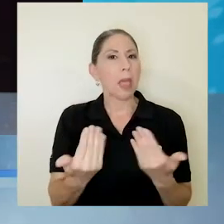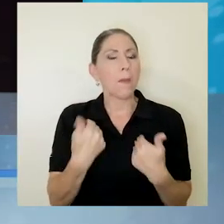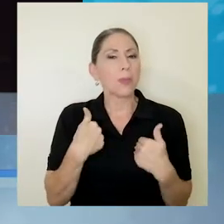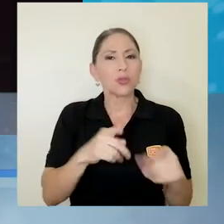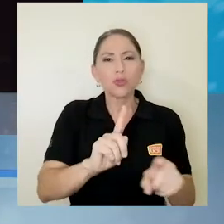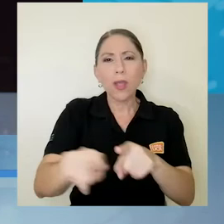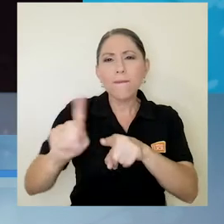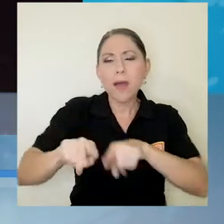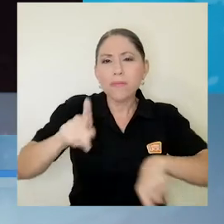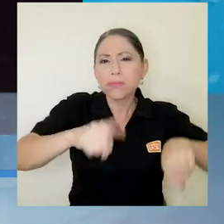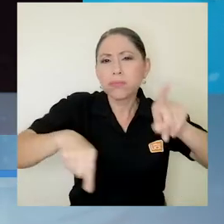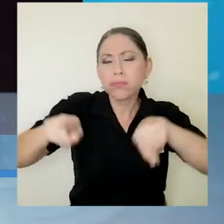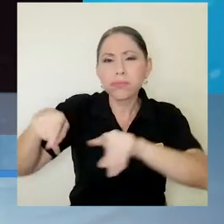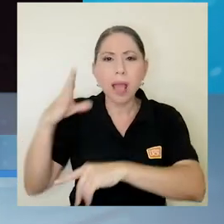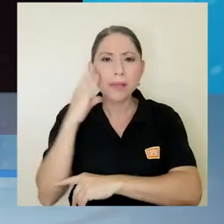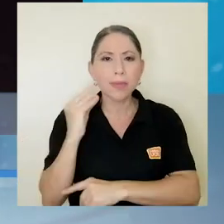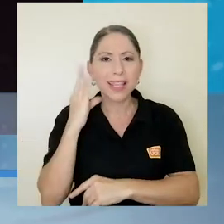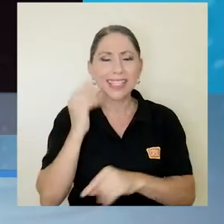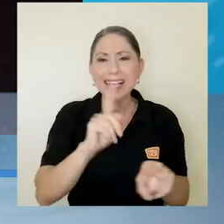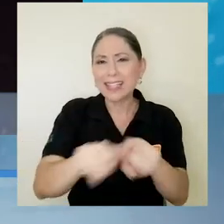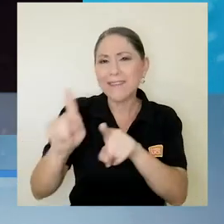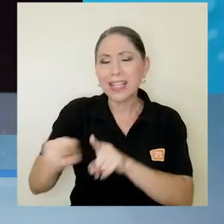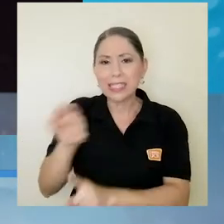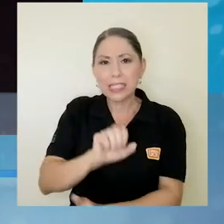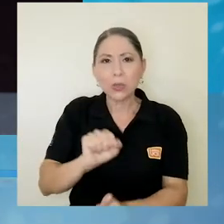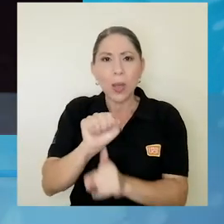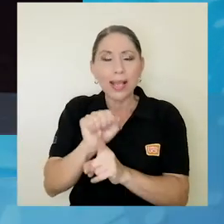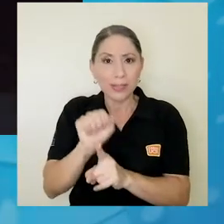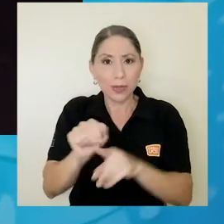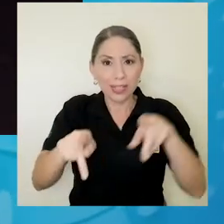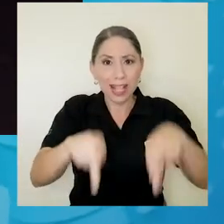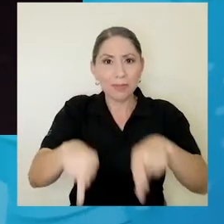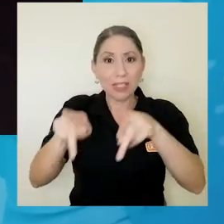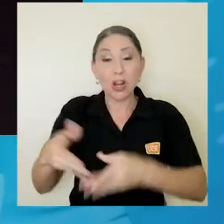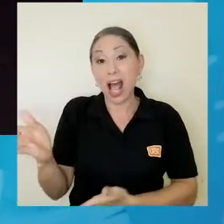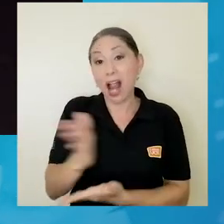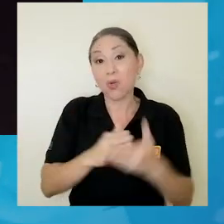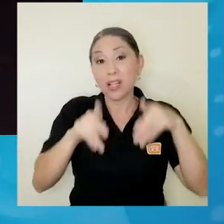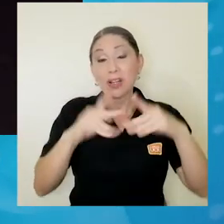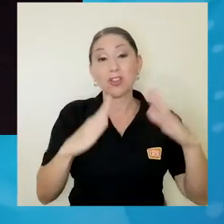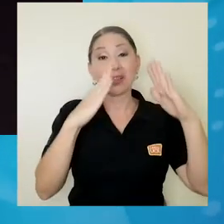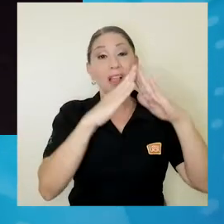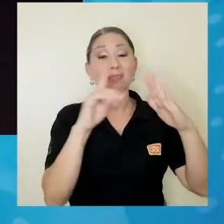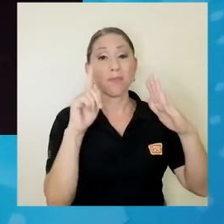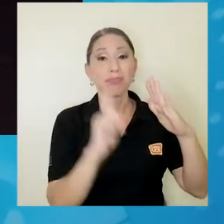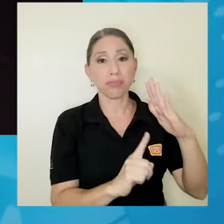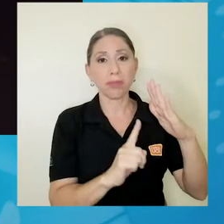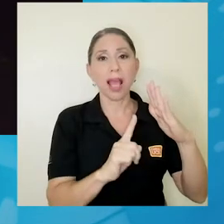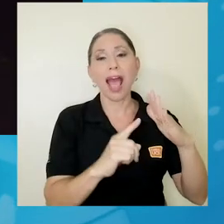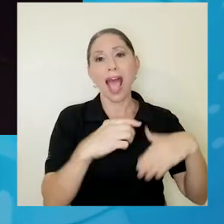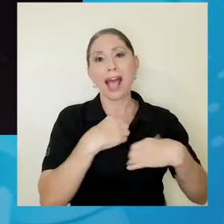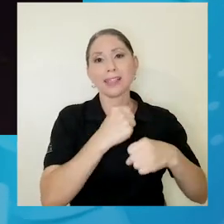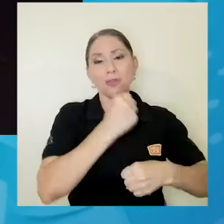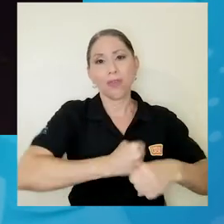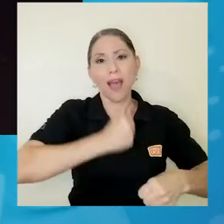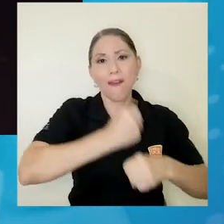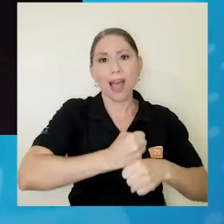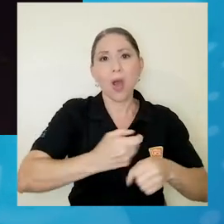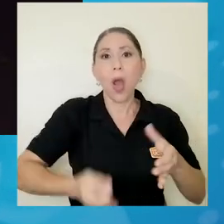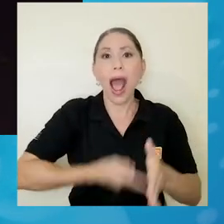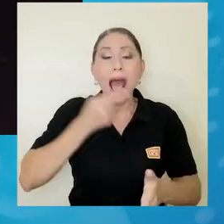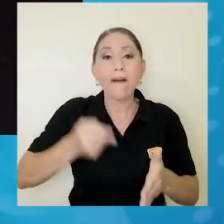realidades que están viviendo las personas. Uno nos quedamos en la casa haciendo teletrabajo y de pronto tenemos fatiga visual,